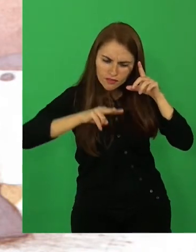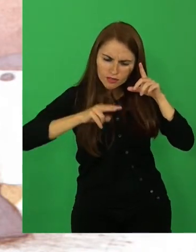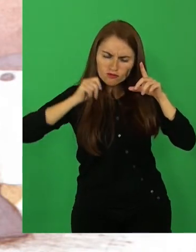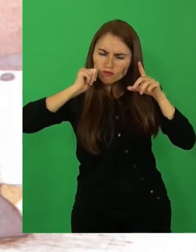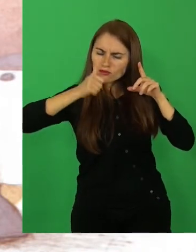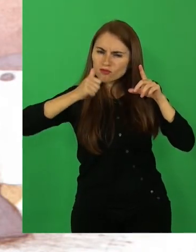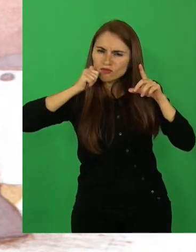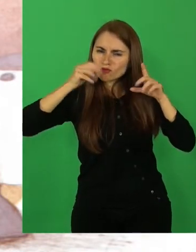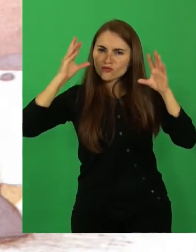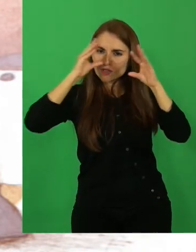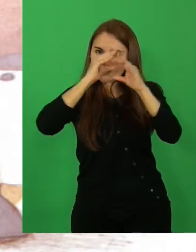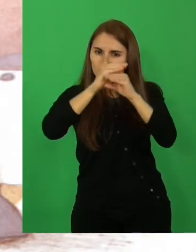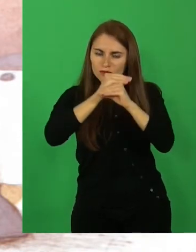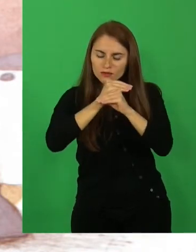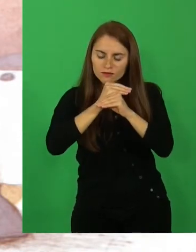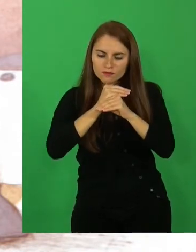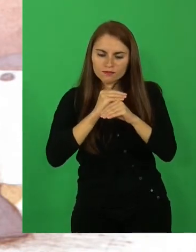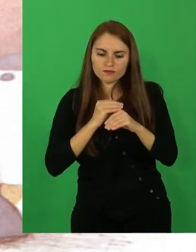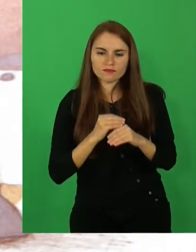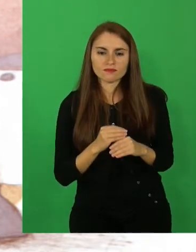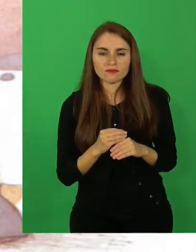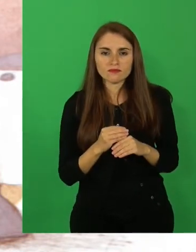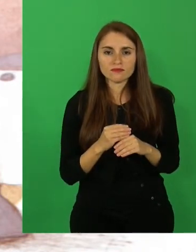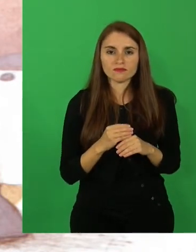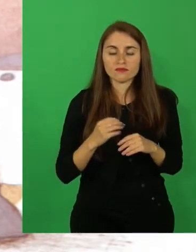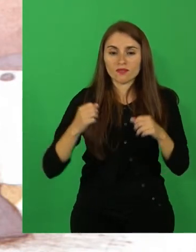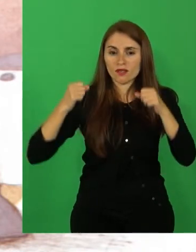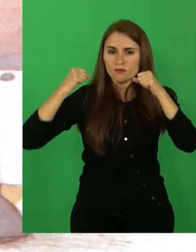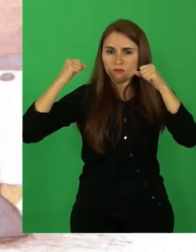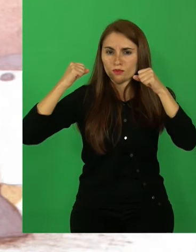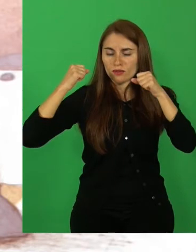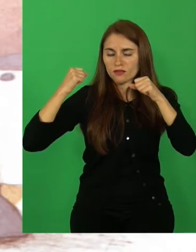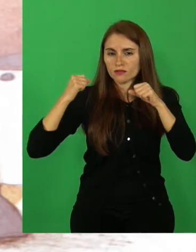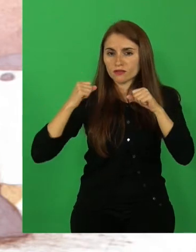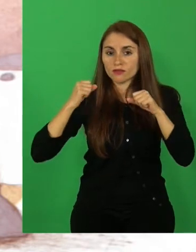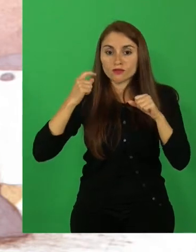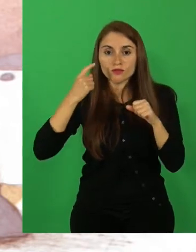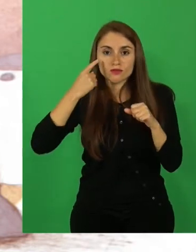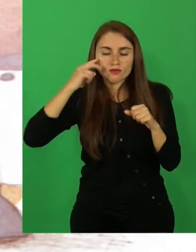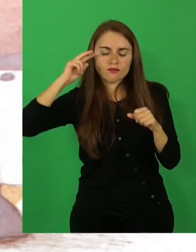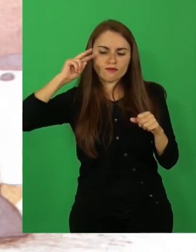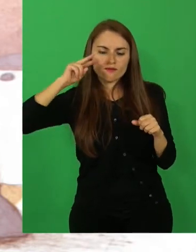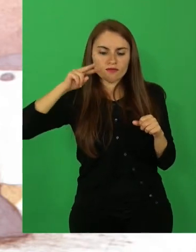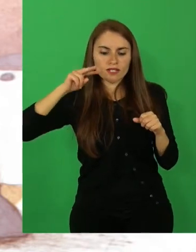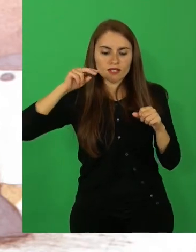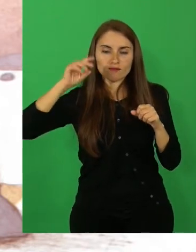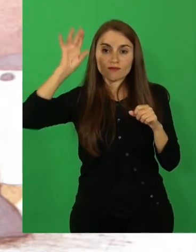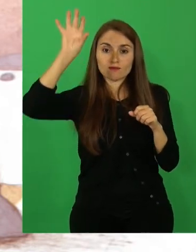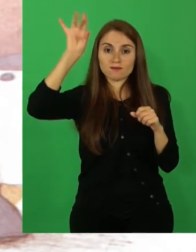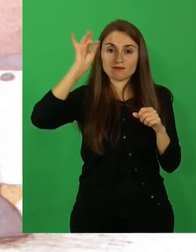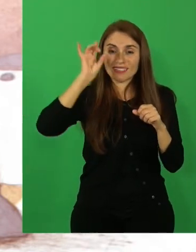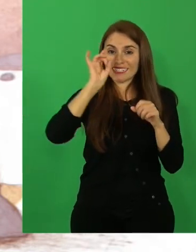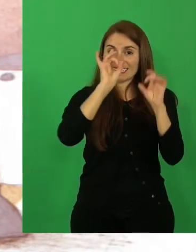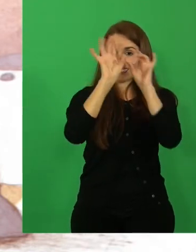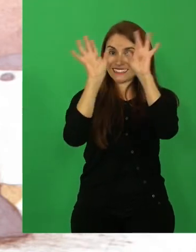El poderoso luego tomó una estrella